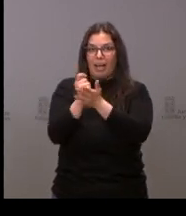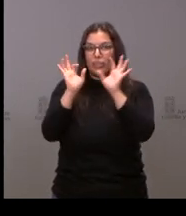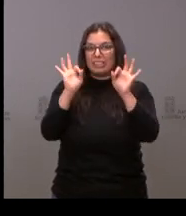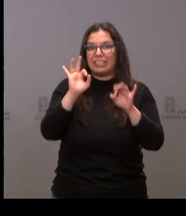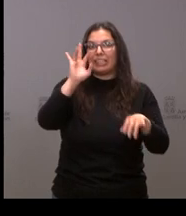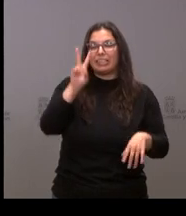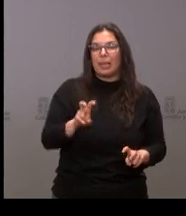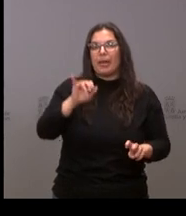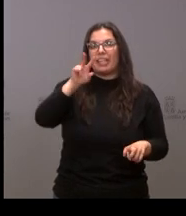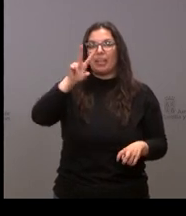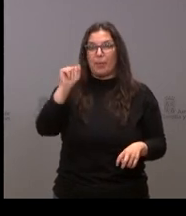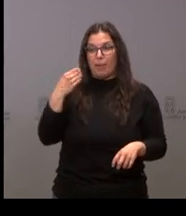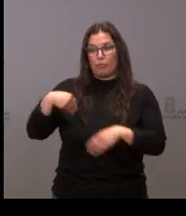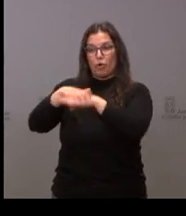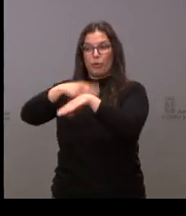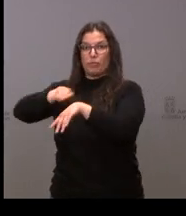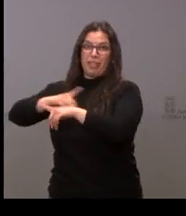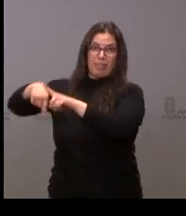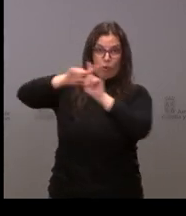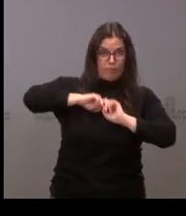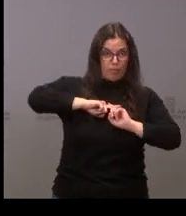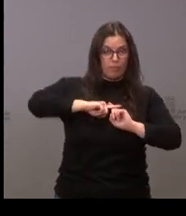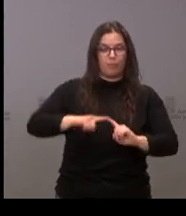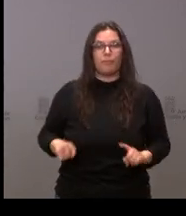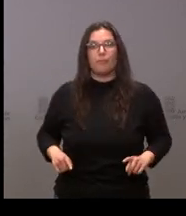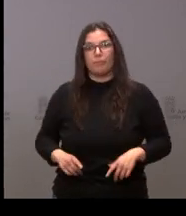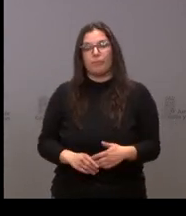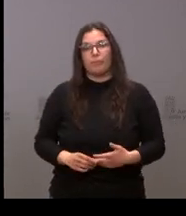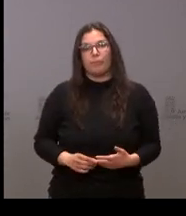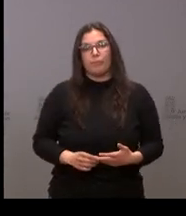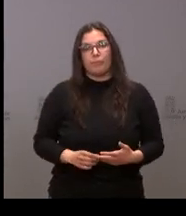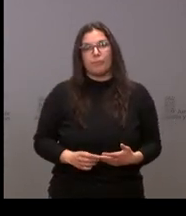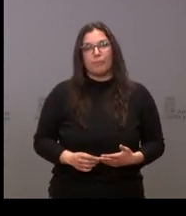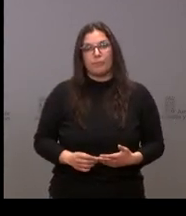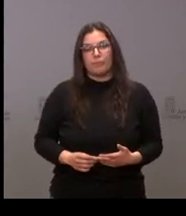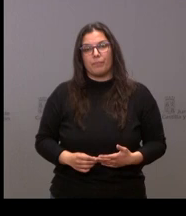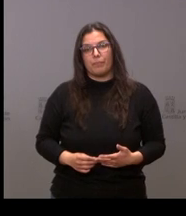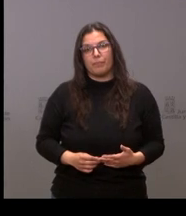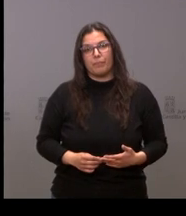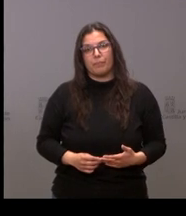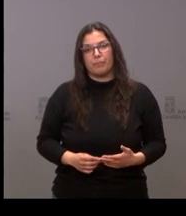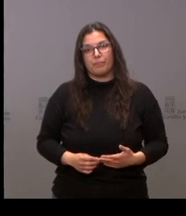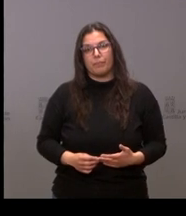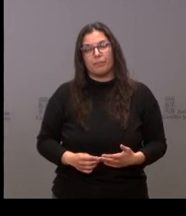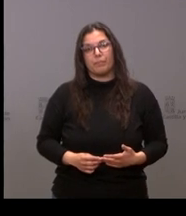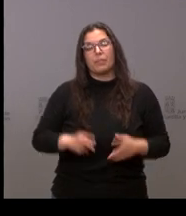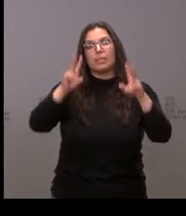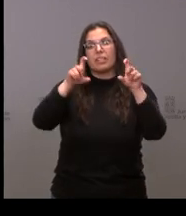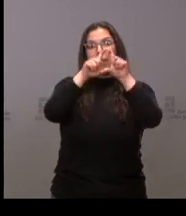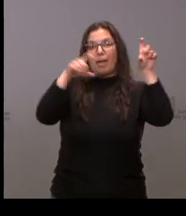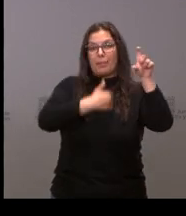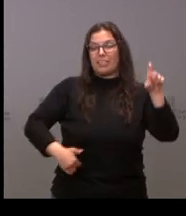se debía por parte del gobierno y que se ganó en los tribunales también respecto a los empresarios ha mencionado ayudas